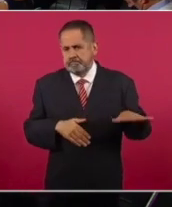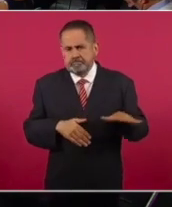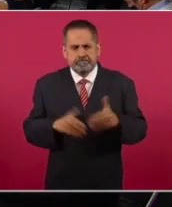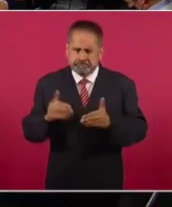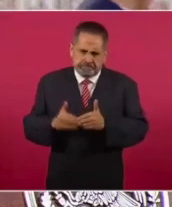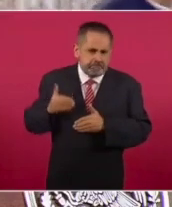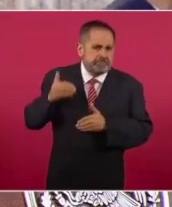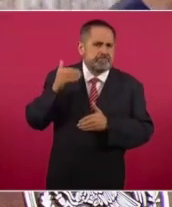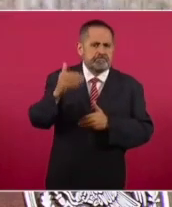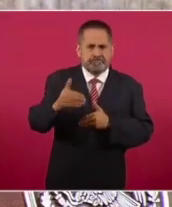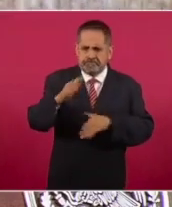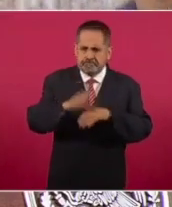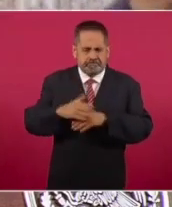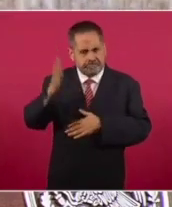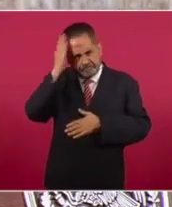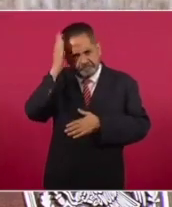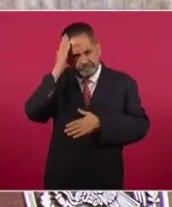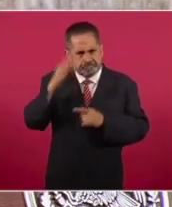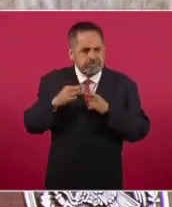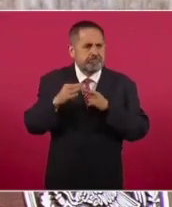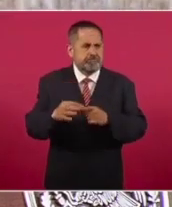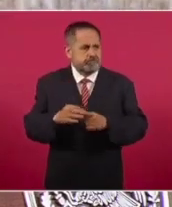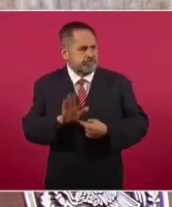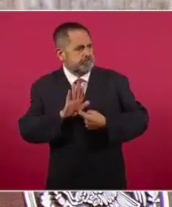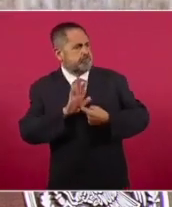vamos a la vanguardia poniendo el ejemplo.